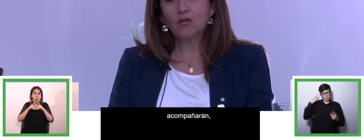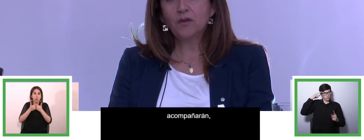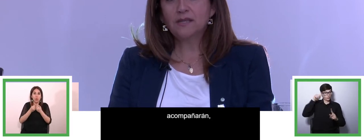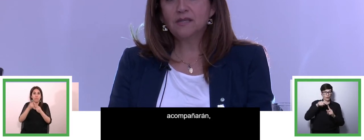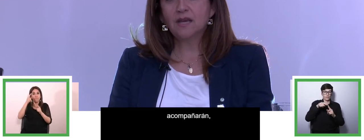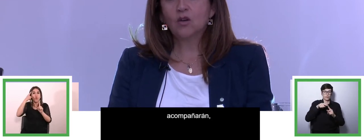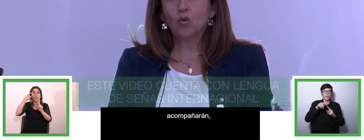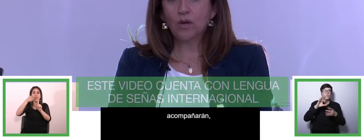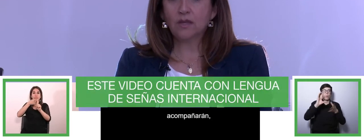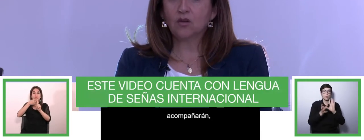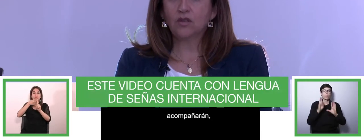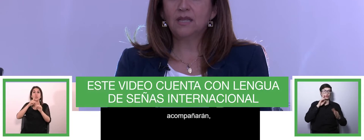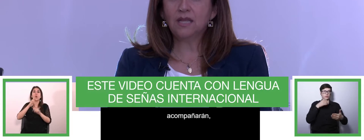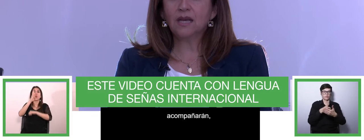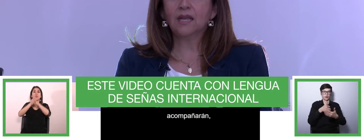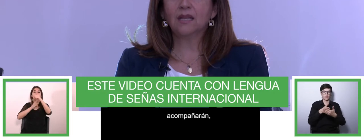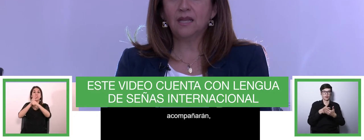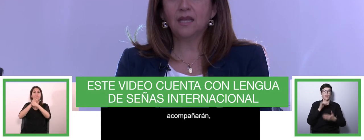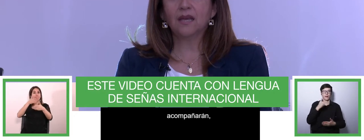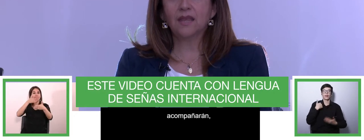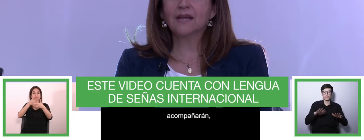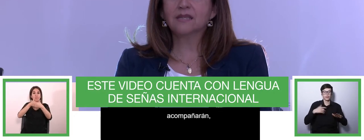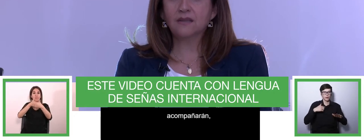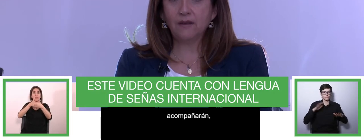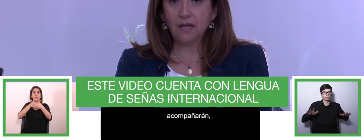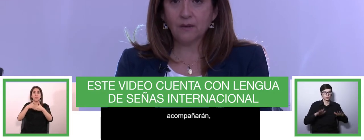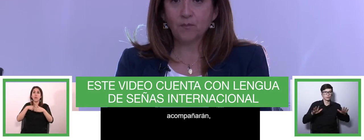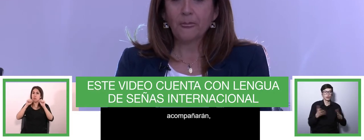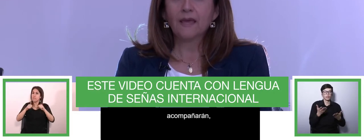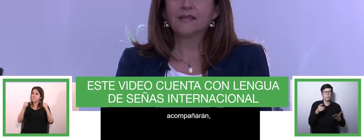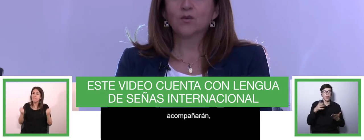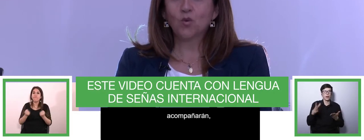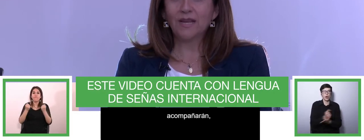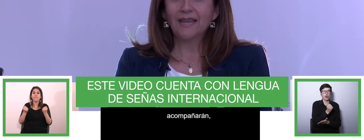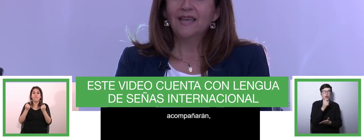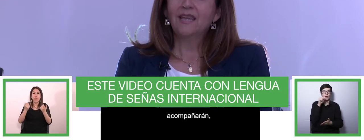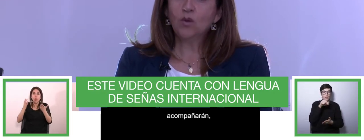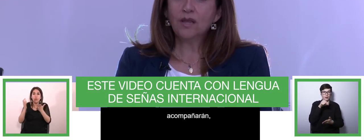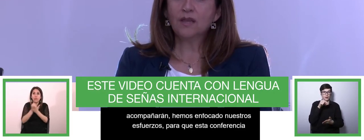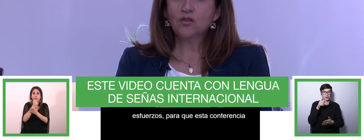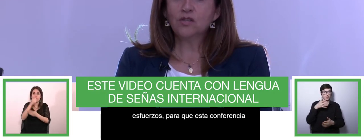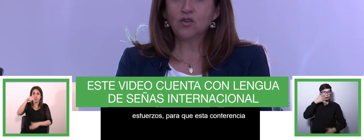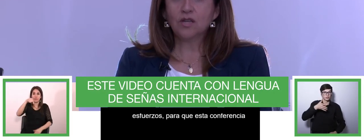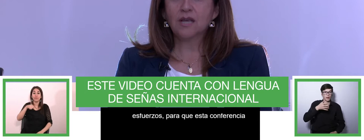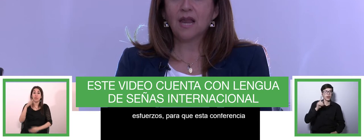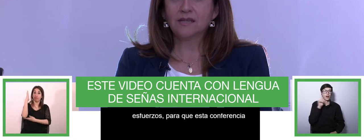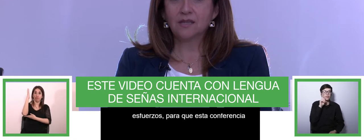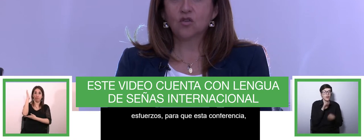esfuerzos para que esta conferencia cuente con distintas características de accesibilidad que aseguren igualdad de